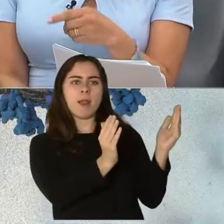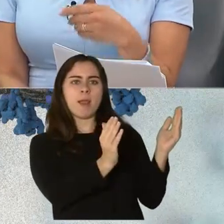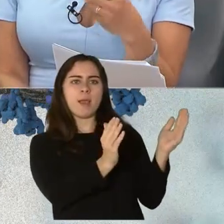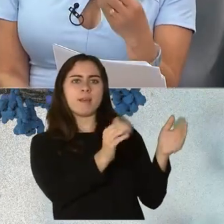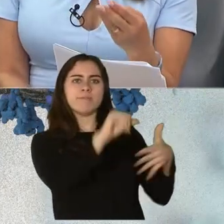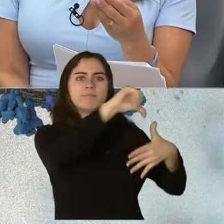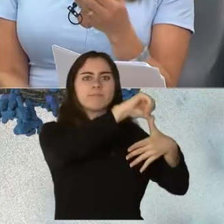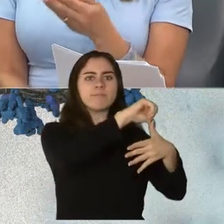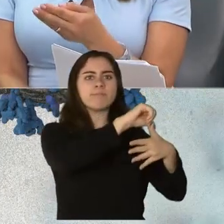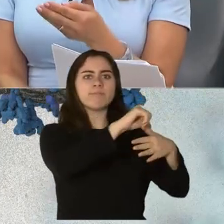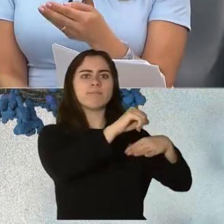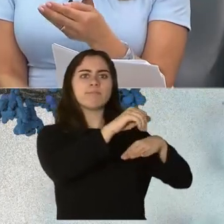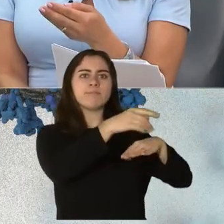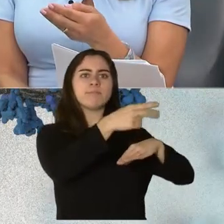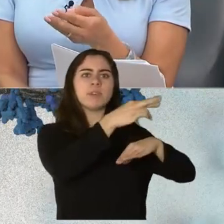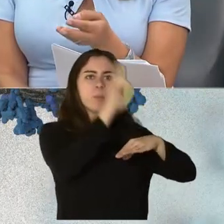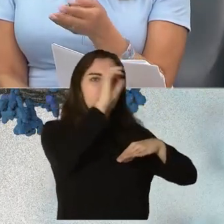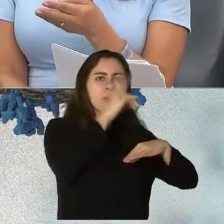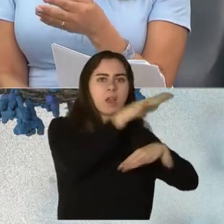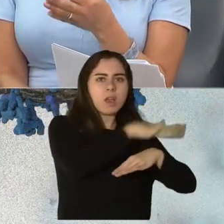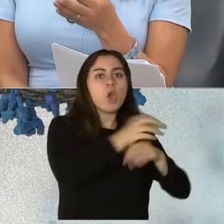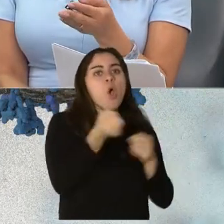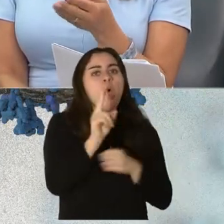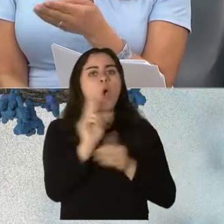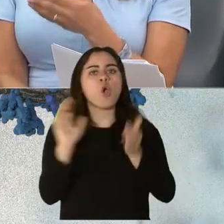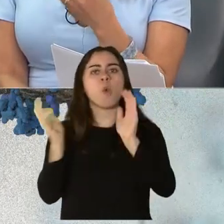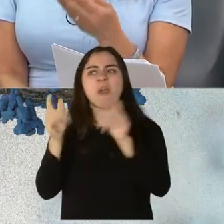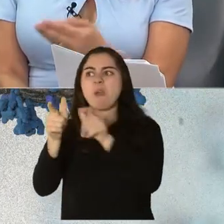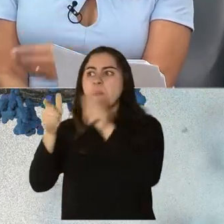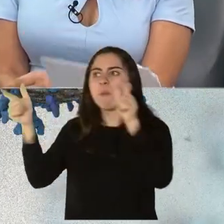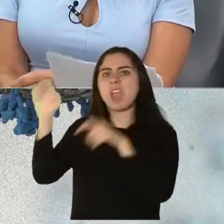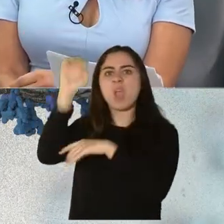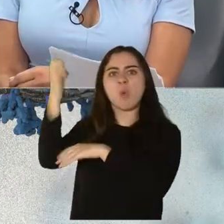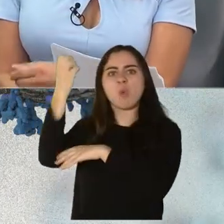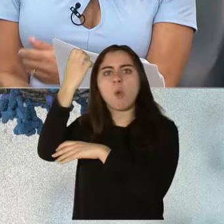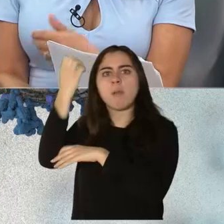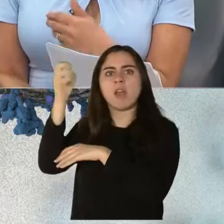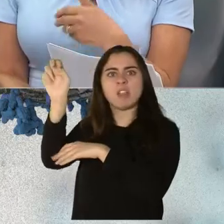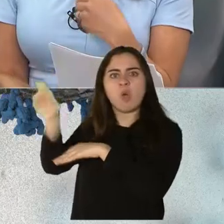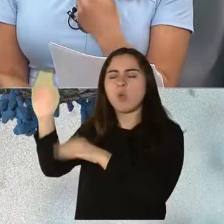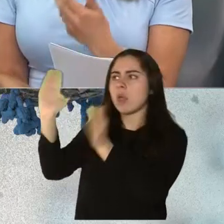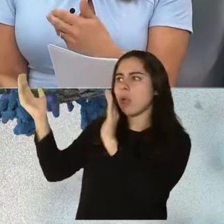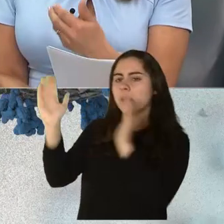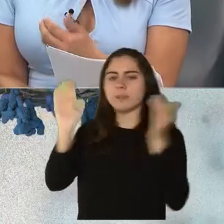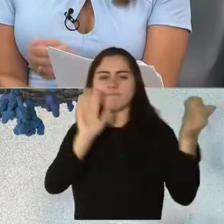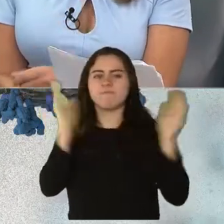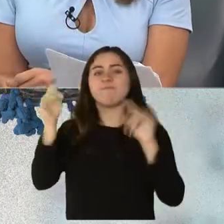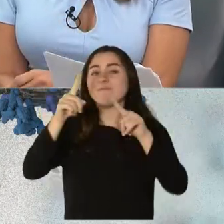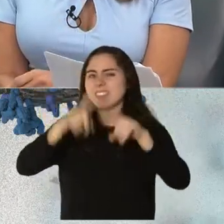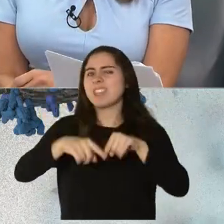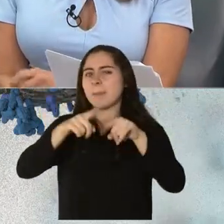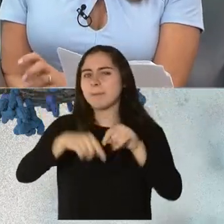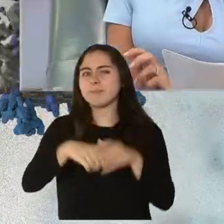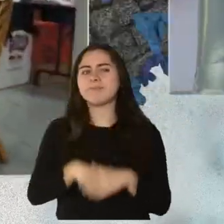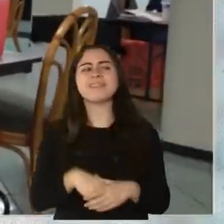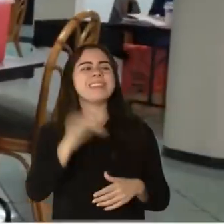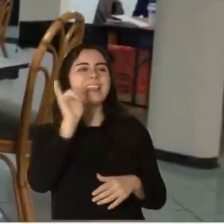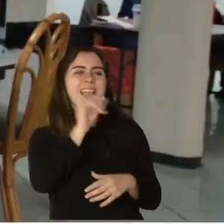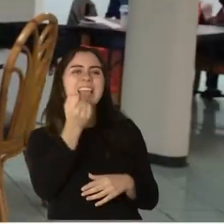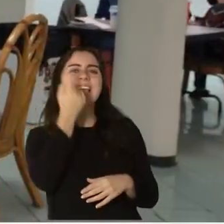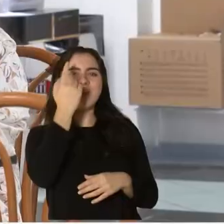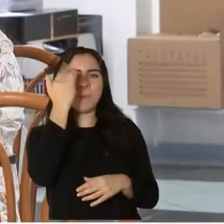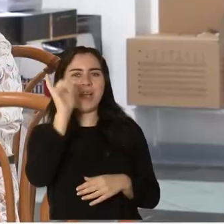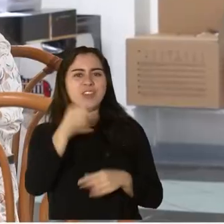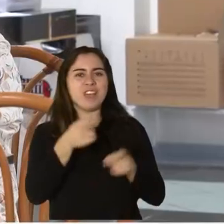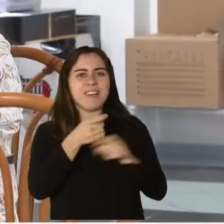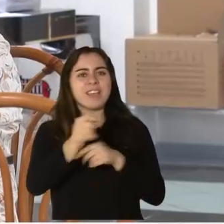los datos que recogen pueden tanto validar como hacer, verá, la posibilidad de flexibilizar o cambiar el plan. ¿Hay algo de lo